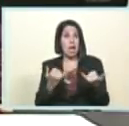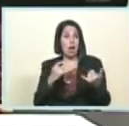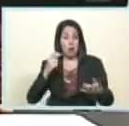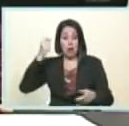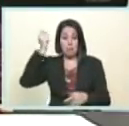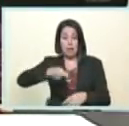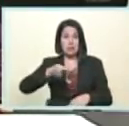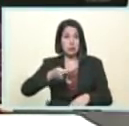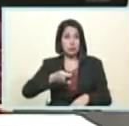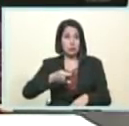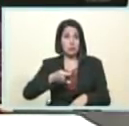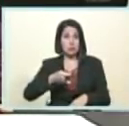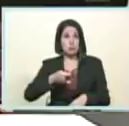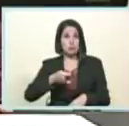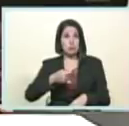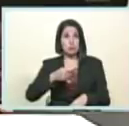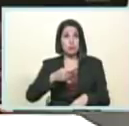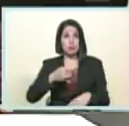yo solamente